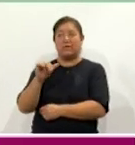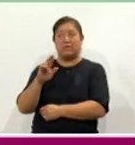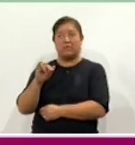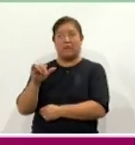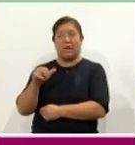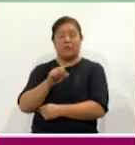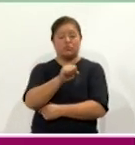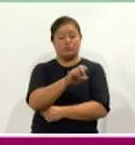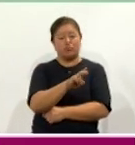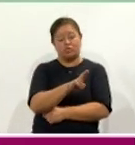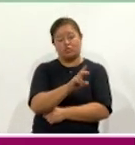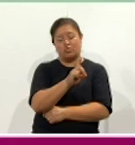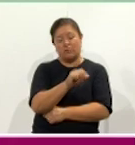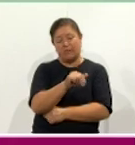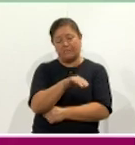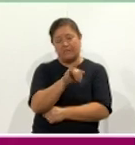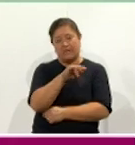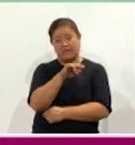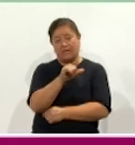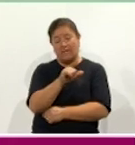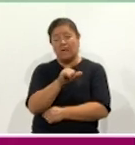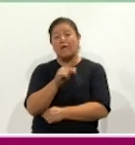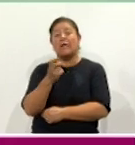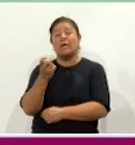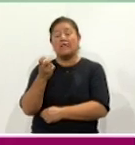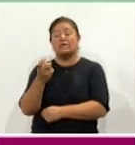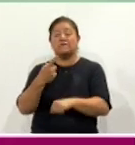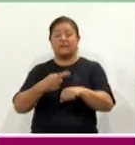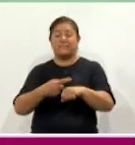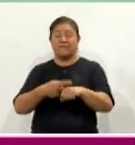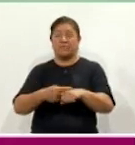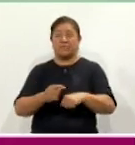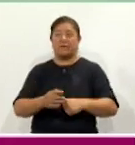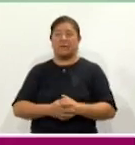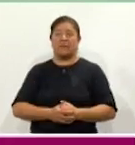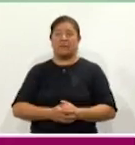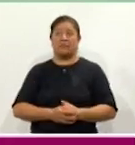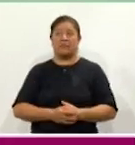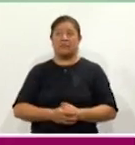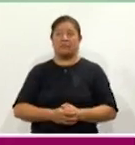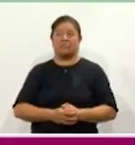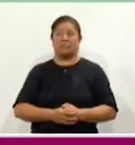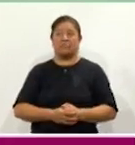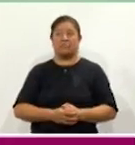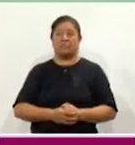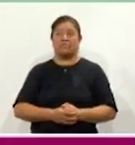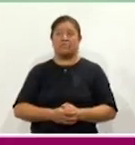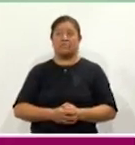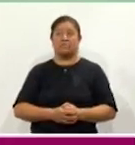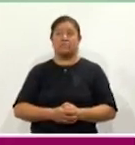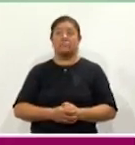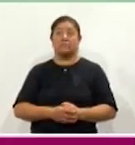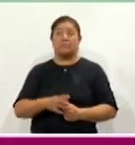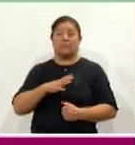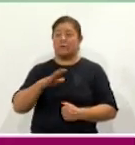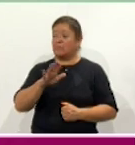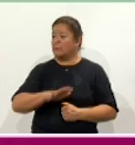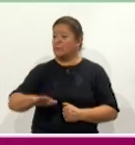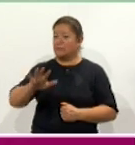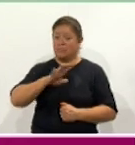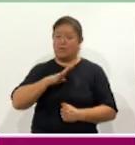sudamina, que es una de las enfermedades que más ha presentado la población,